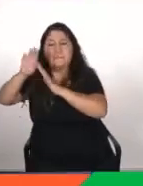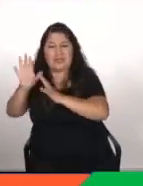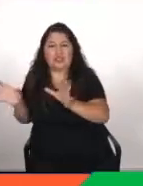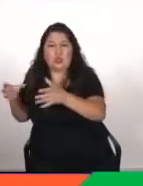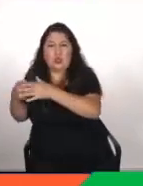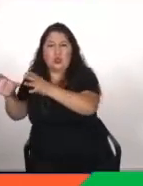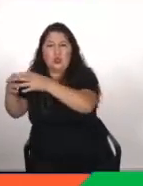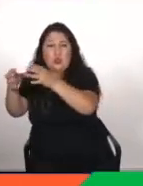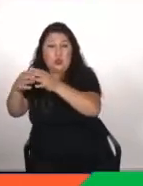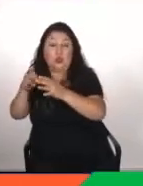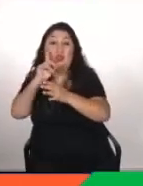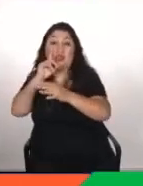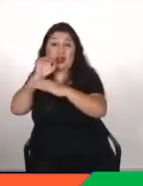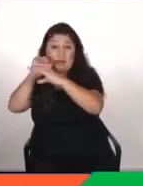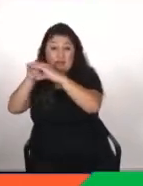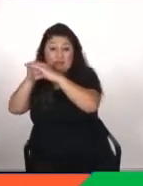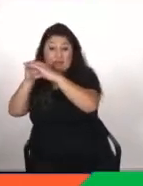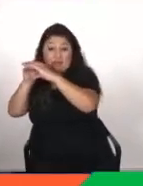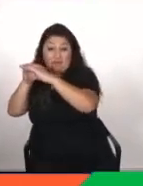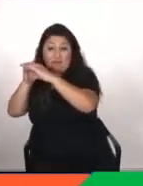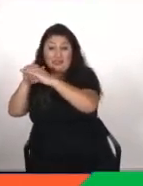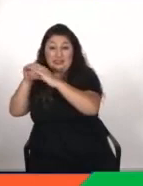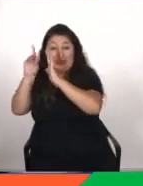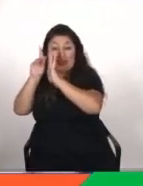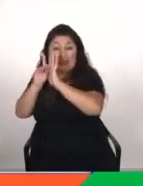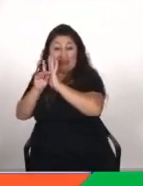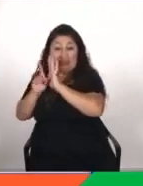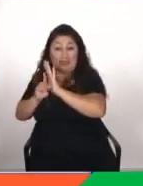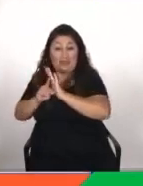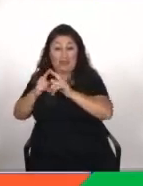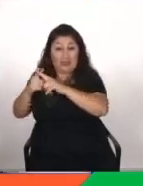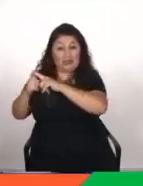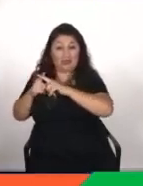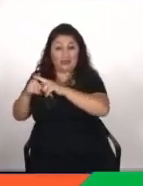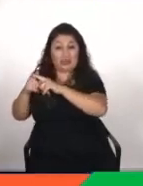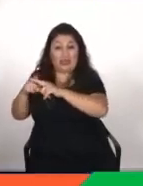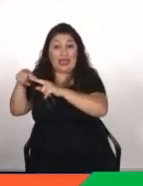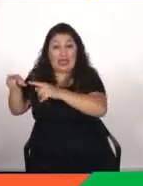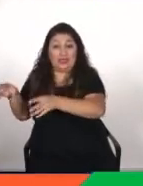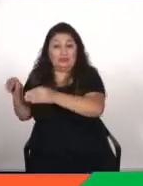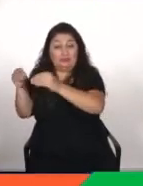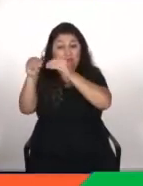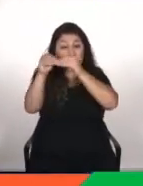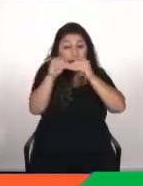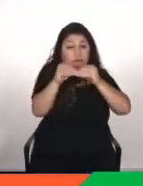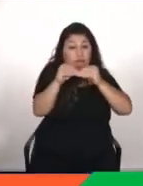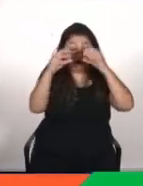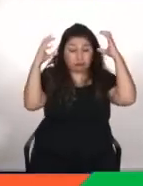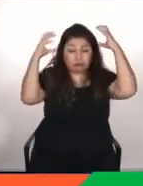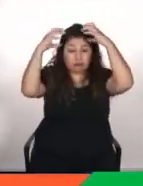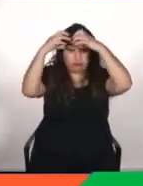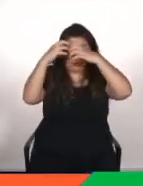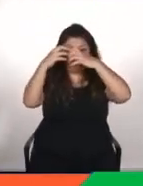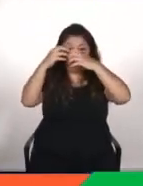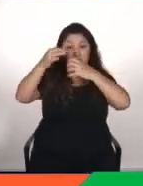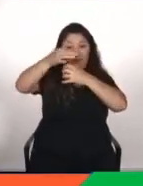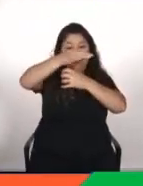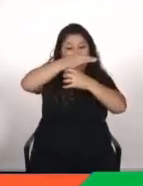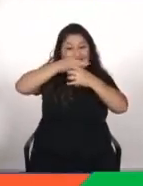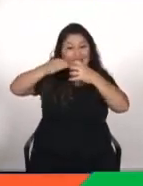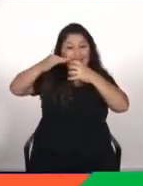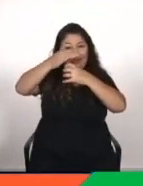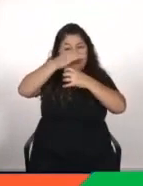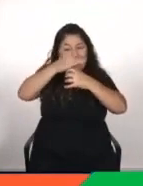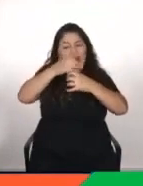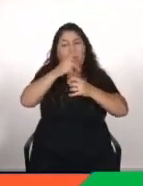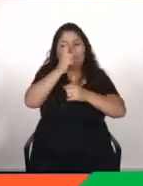base de datos en la sociedad y convertir esto a pasarlo esto por una red neuronal que aprenda exactamente cuáles son los pasos que tiene que